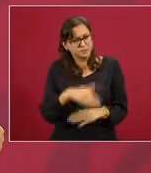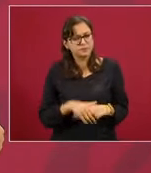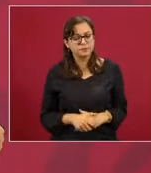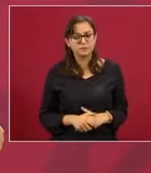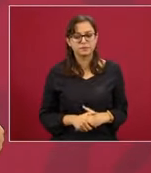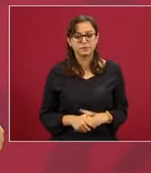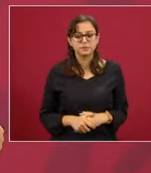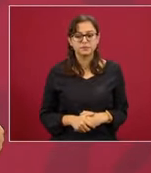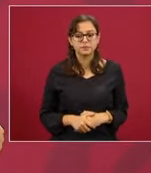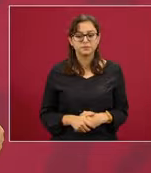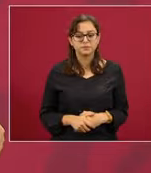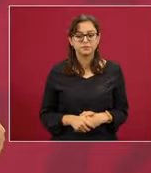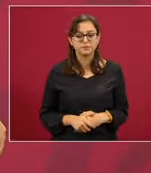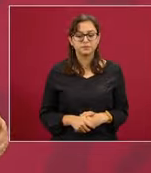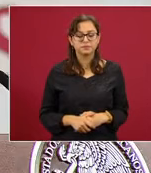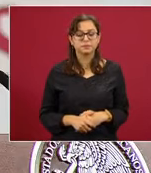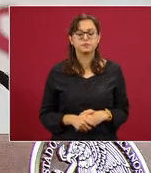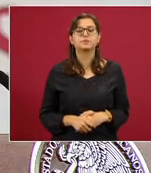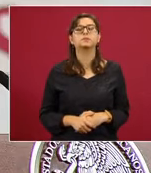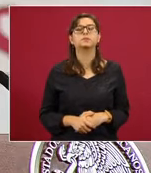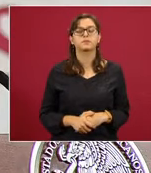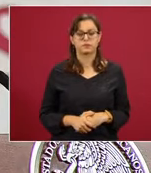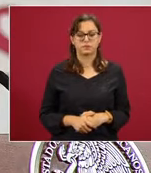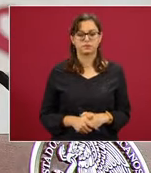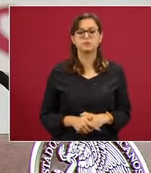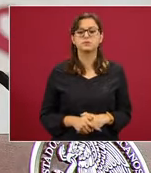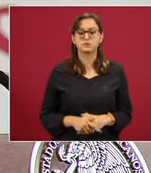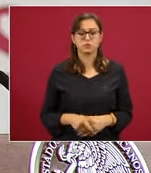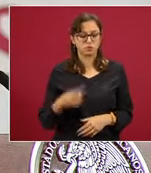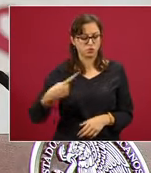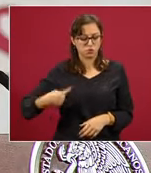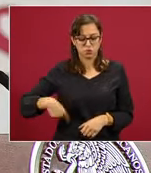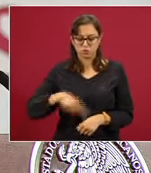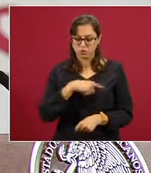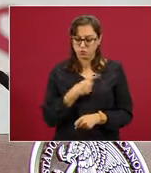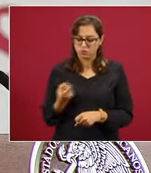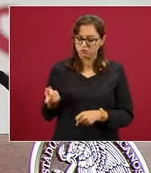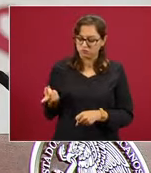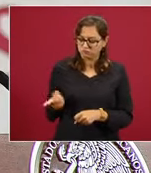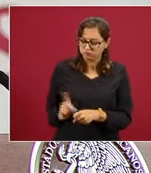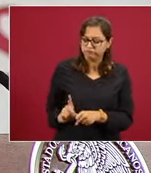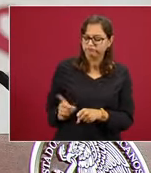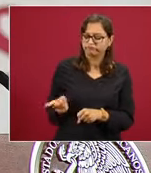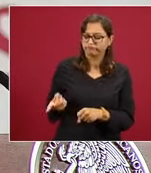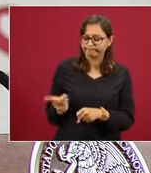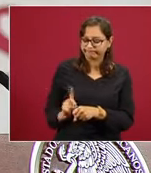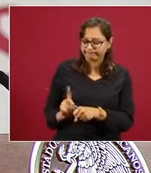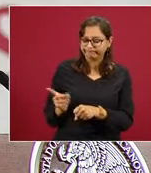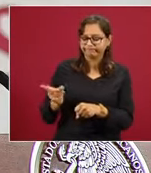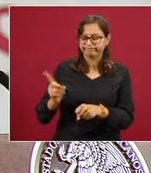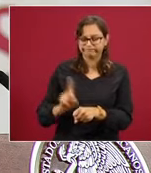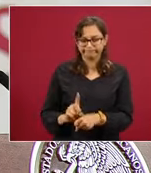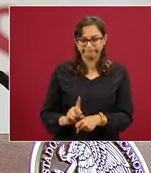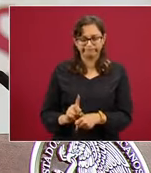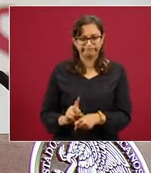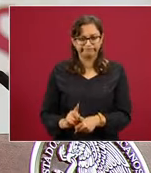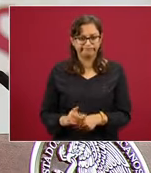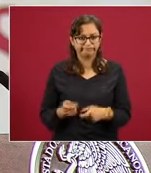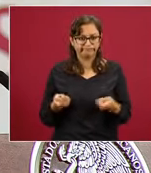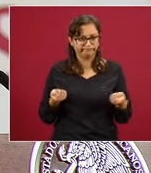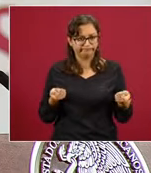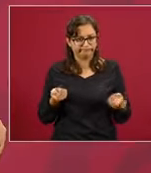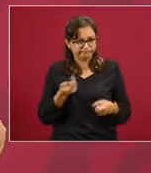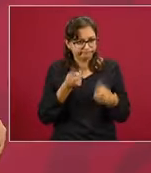estamos atendiendo el problema de agresiones a